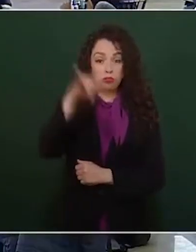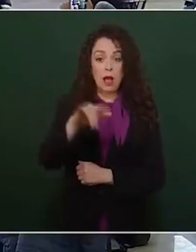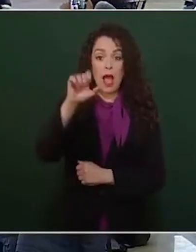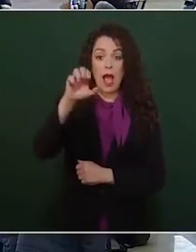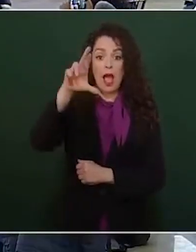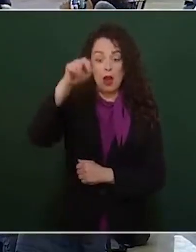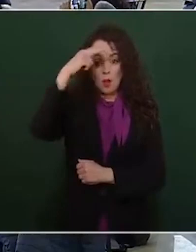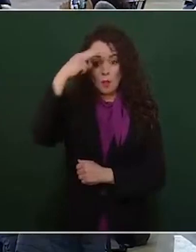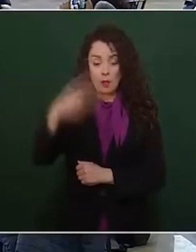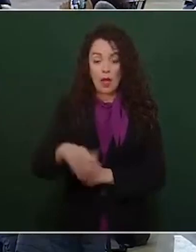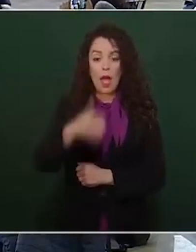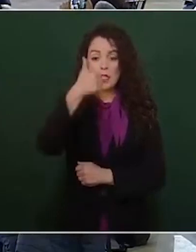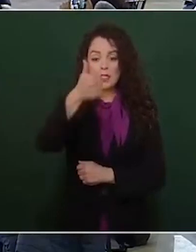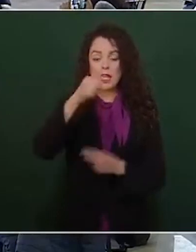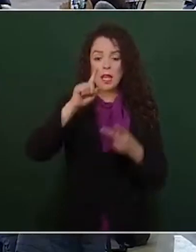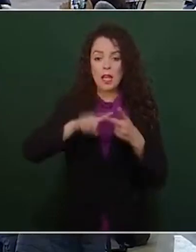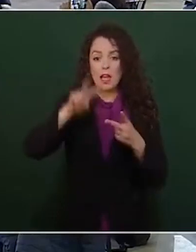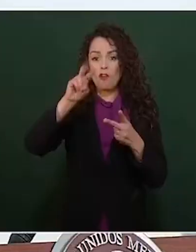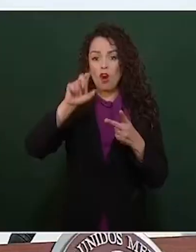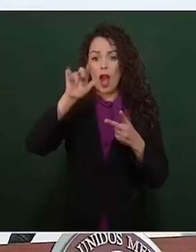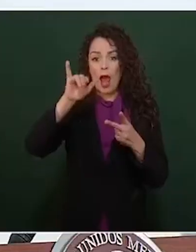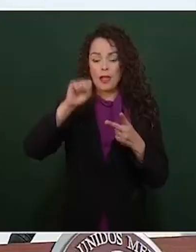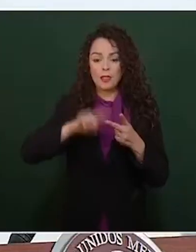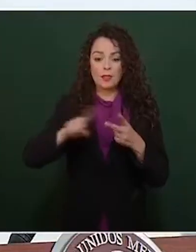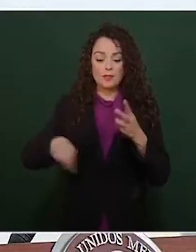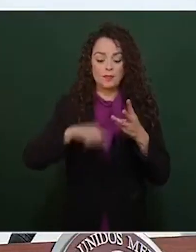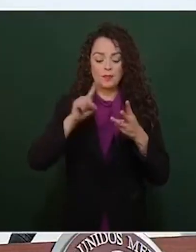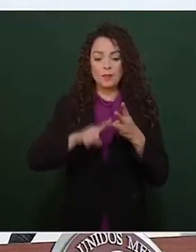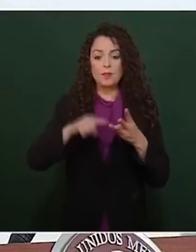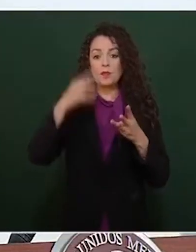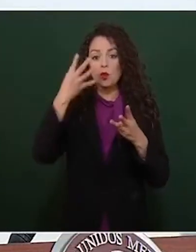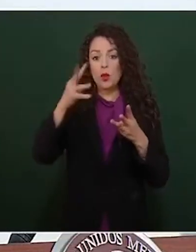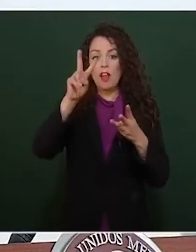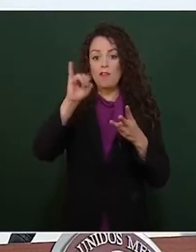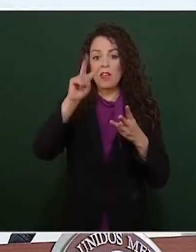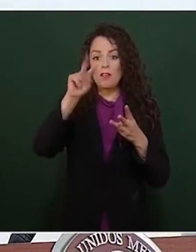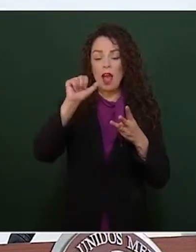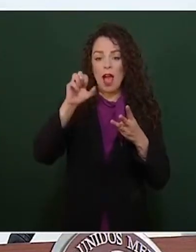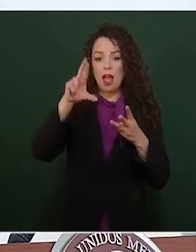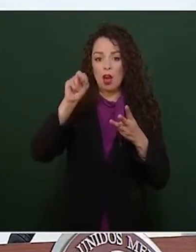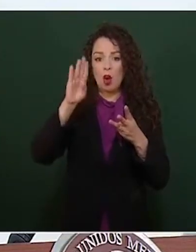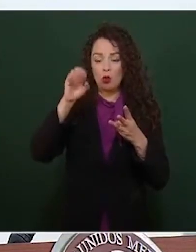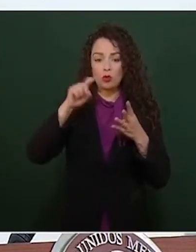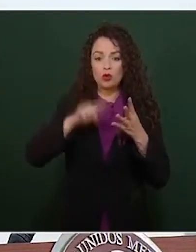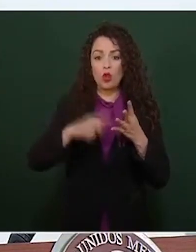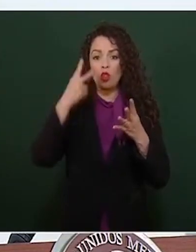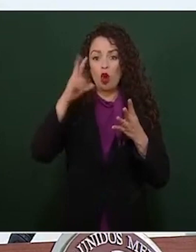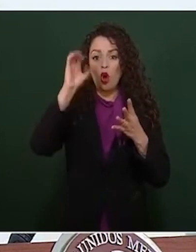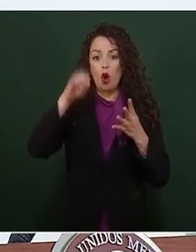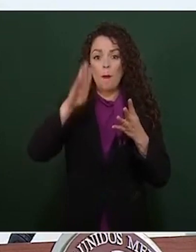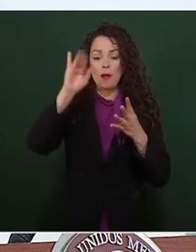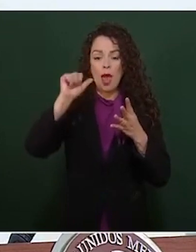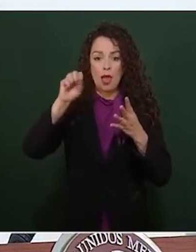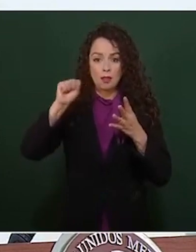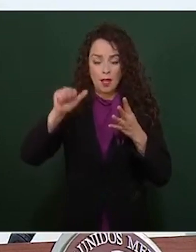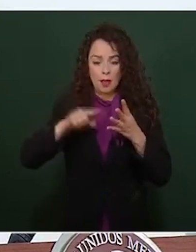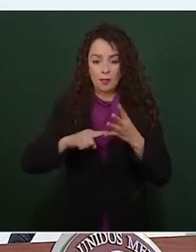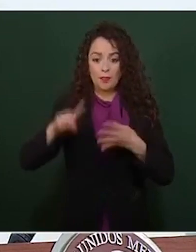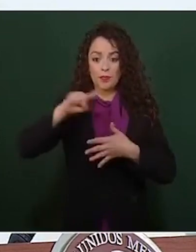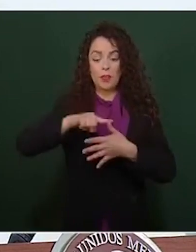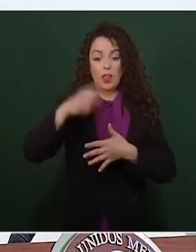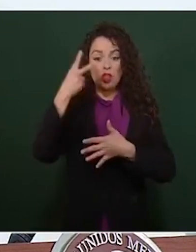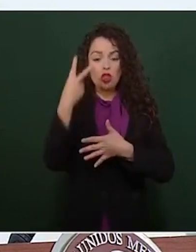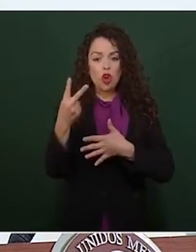seis de Volaris, cuatro de Viva Aerobus, dos de Combiasa, también tenemos dos